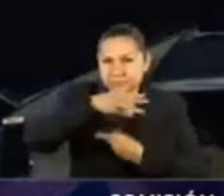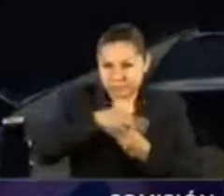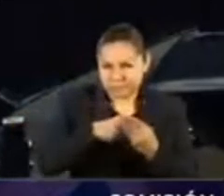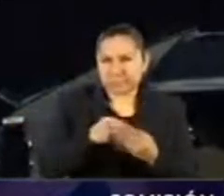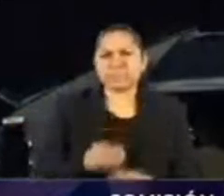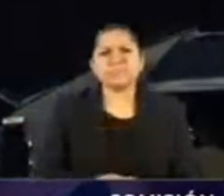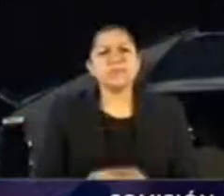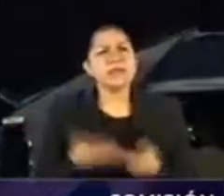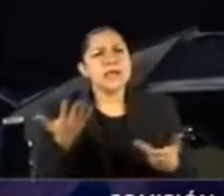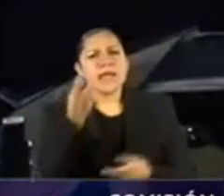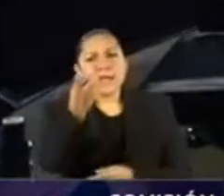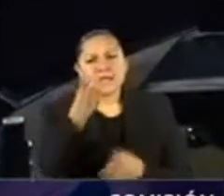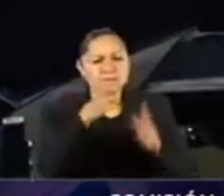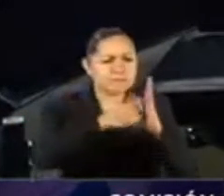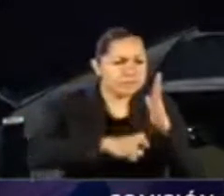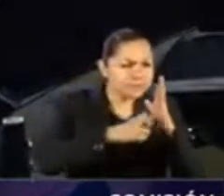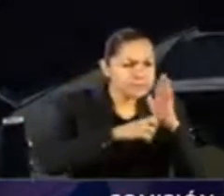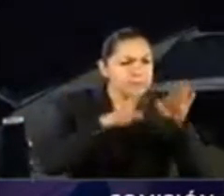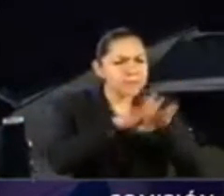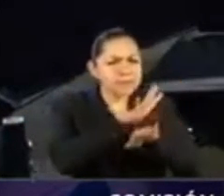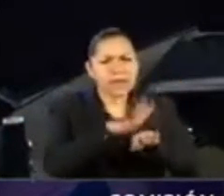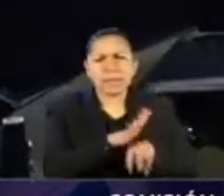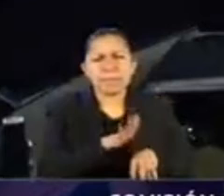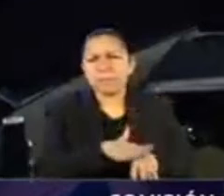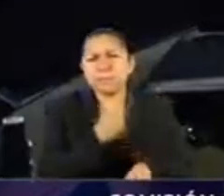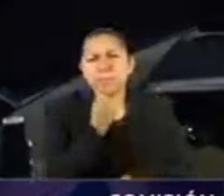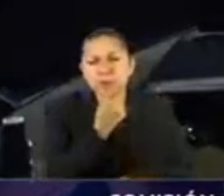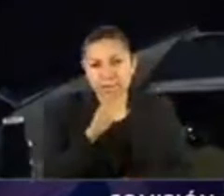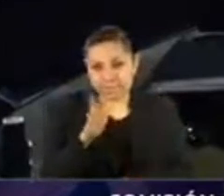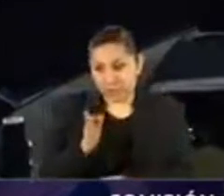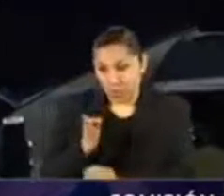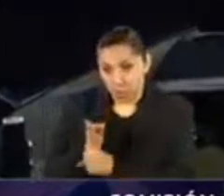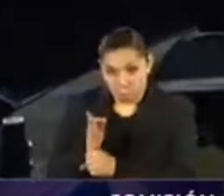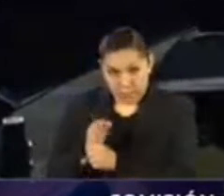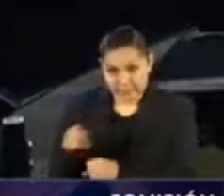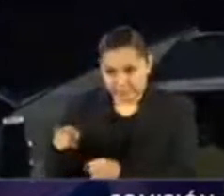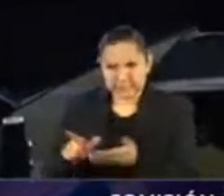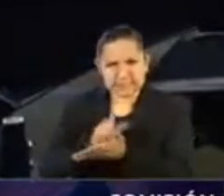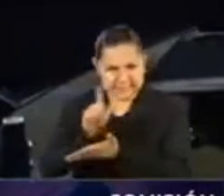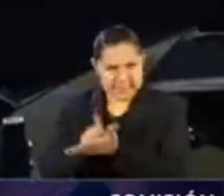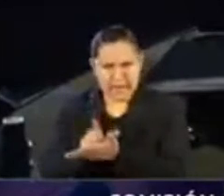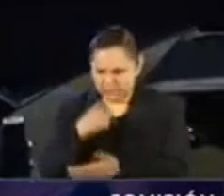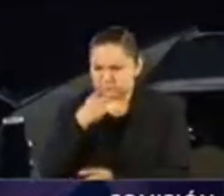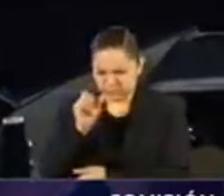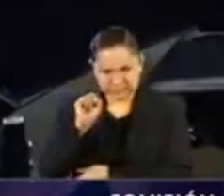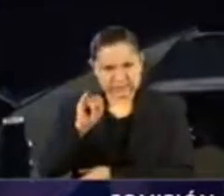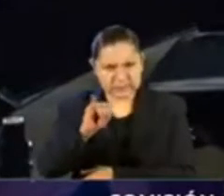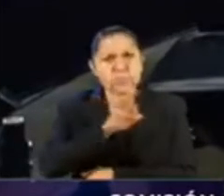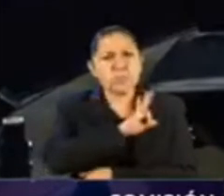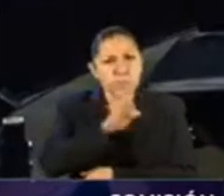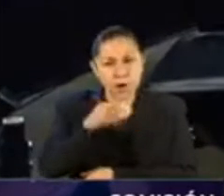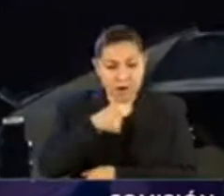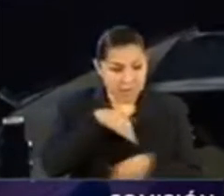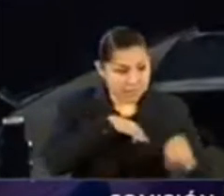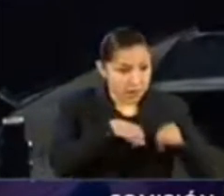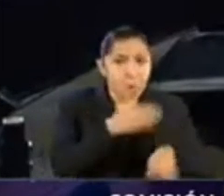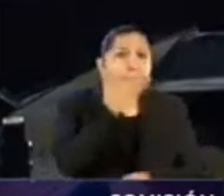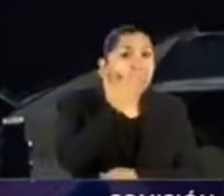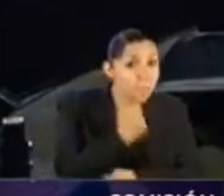actualmente? ¿Por qué decir? Hay que insistir, la ley ya permite actualmente retiro por desempleo.